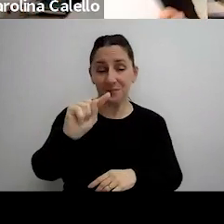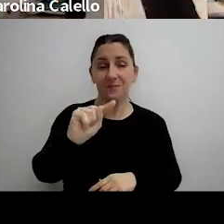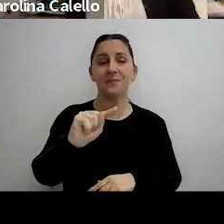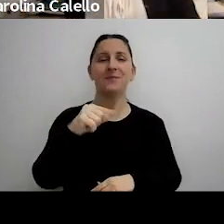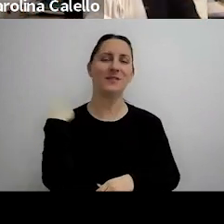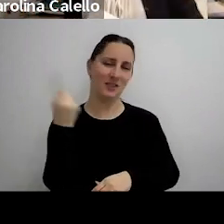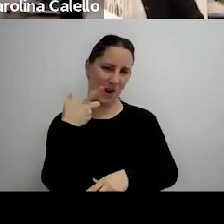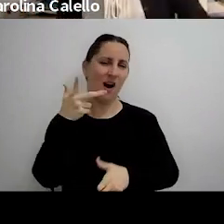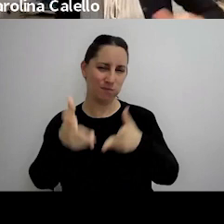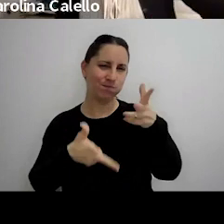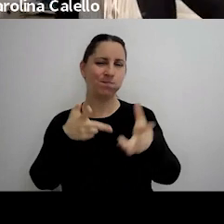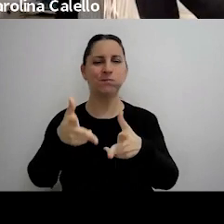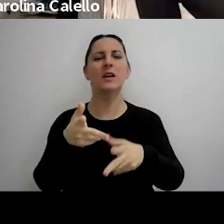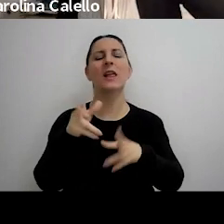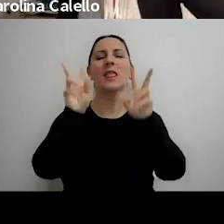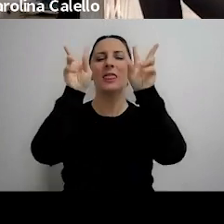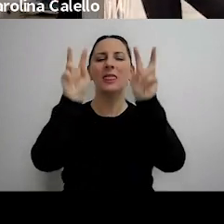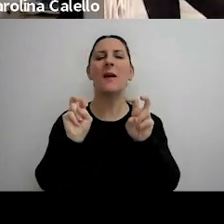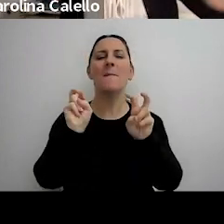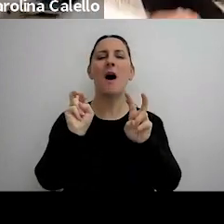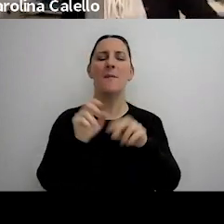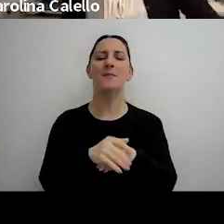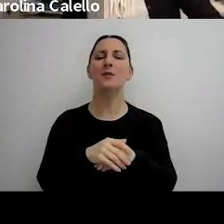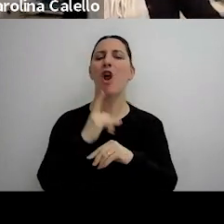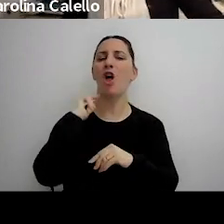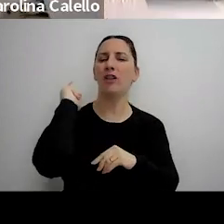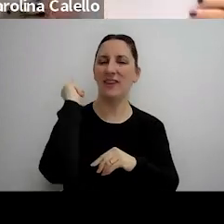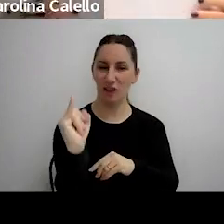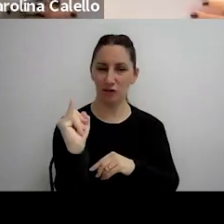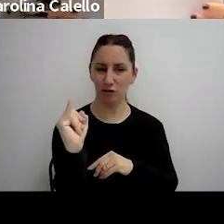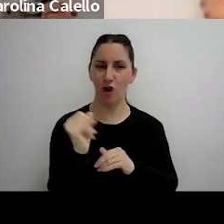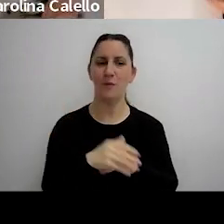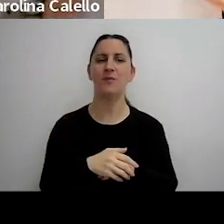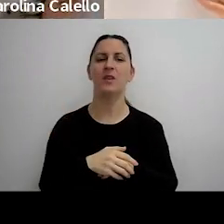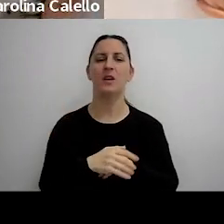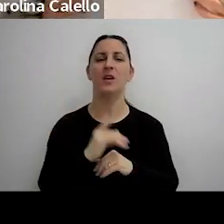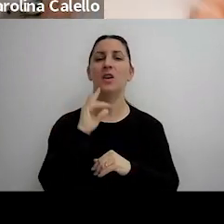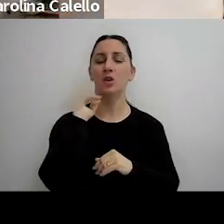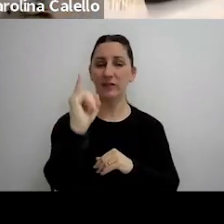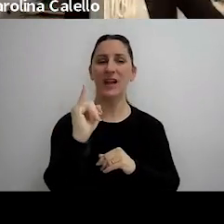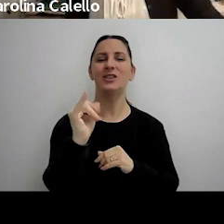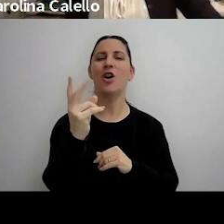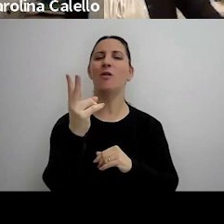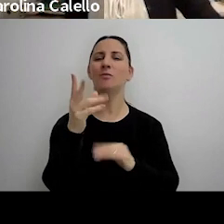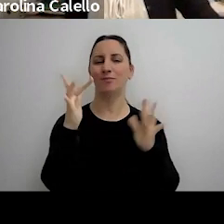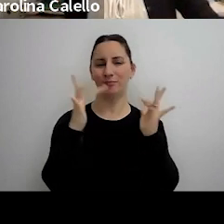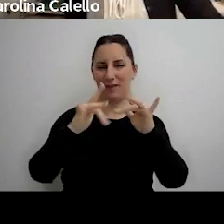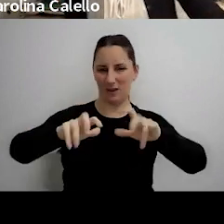hablamos que era el tema de la notificación el tema de la notificación electrónica ahora